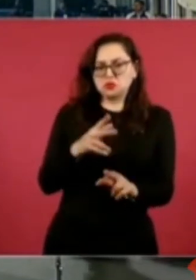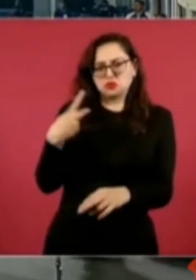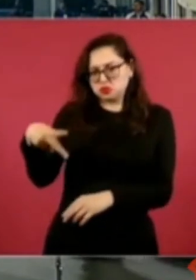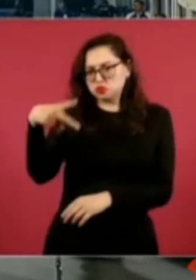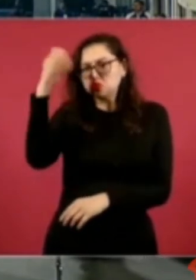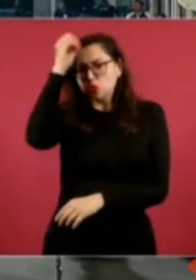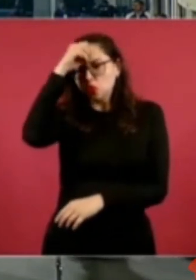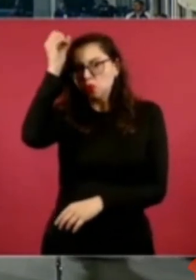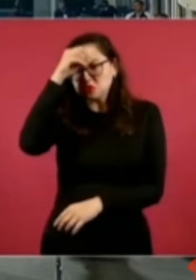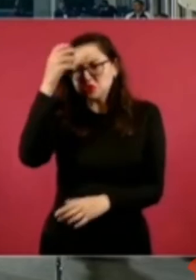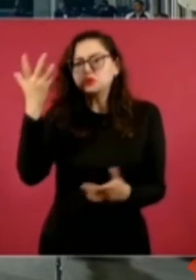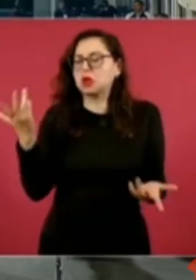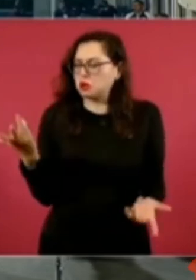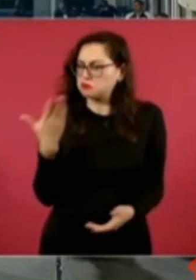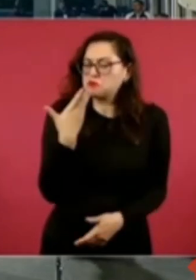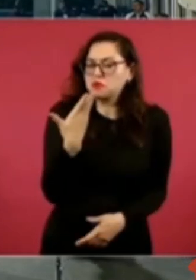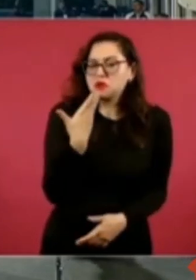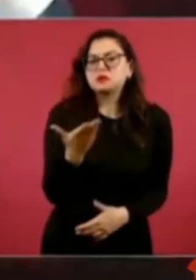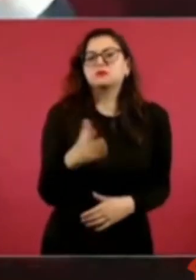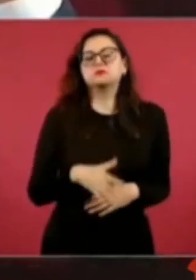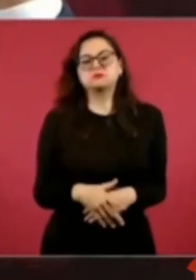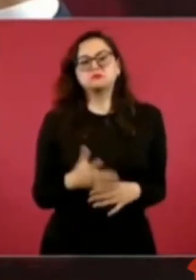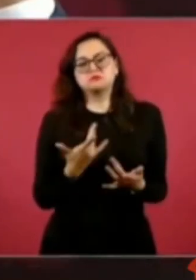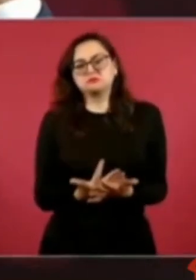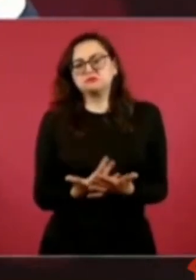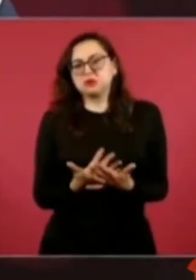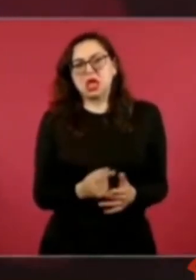Ya tenemos esa opinión. Vamos a ver.